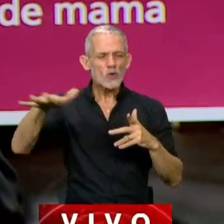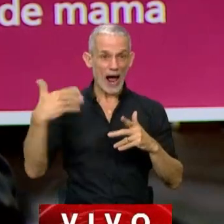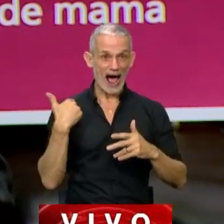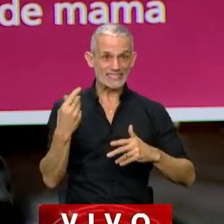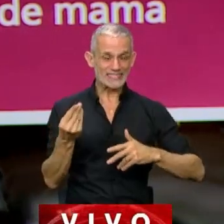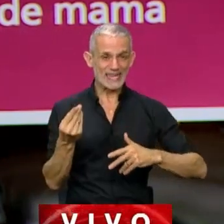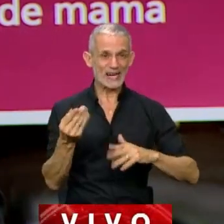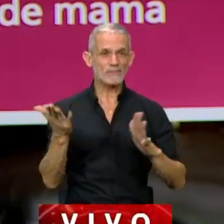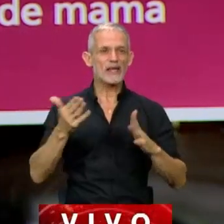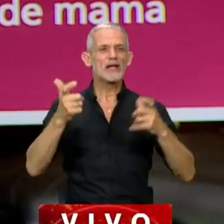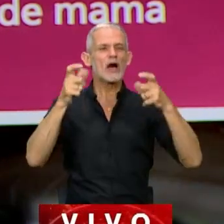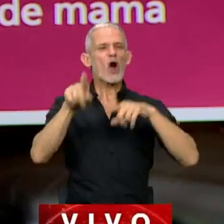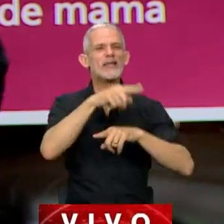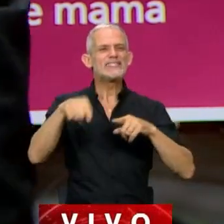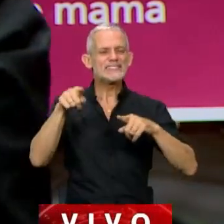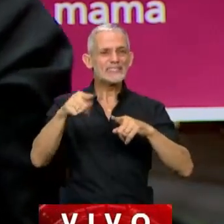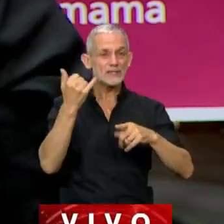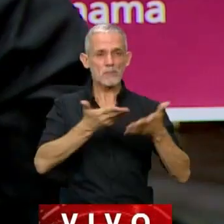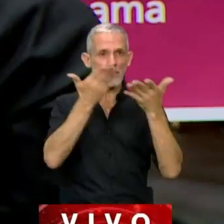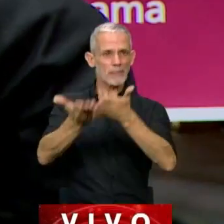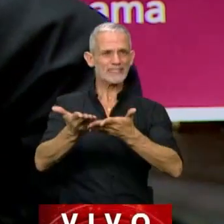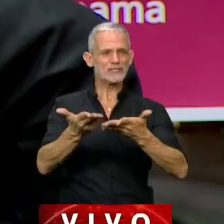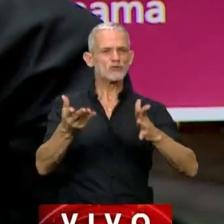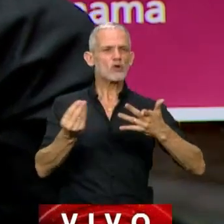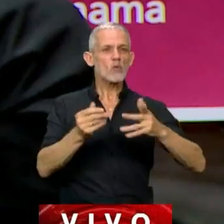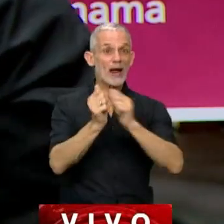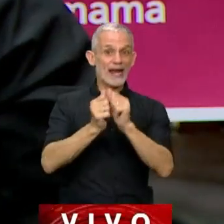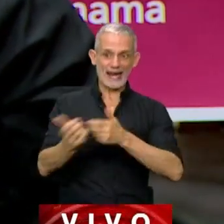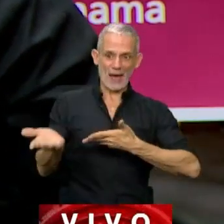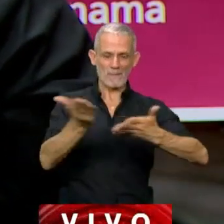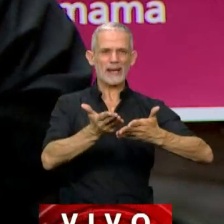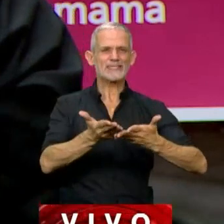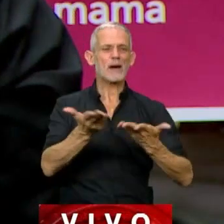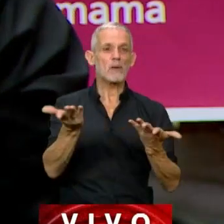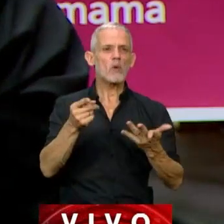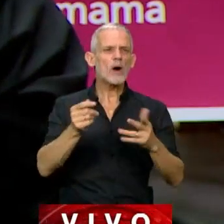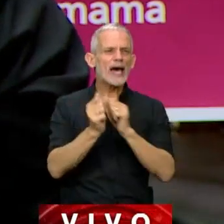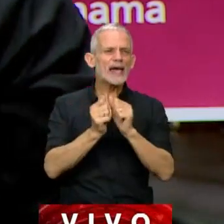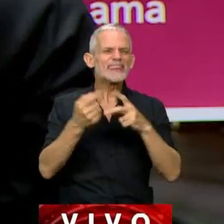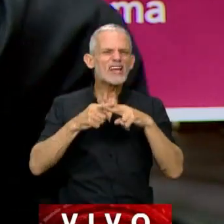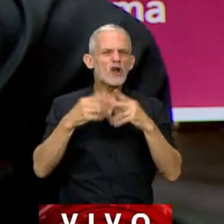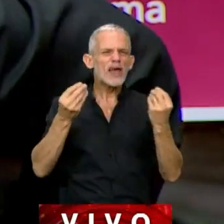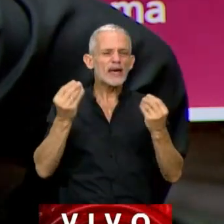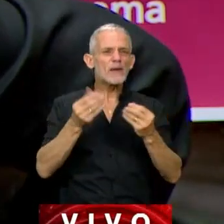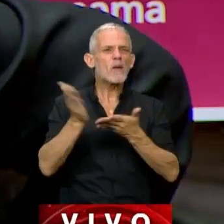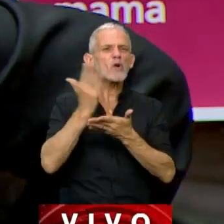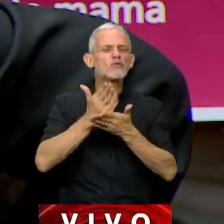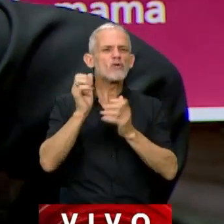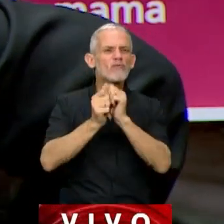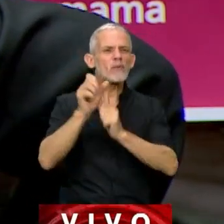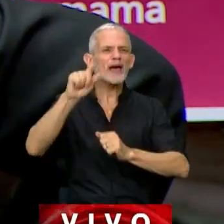Ayer el CONICET presentó una empresa de base tecnológica vinculada a la producción de cannabis,